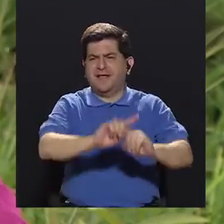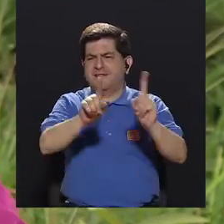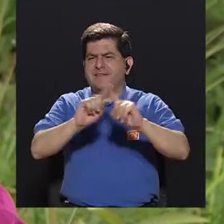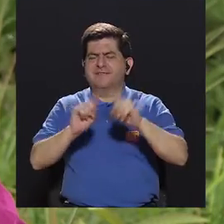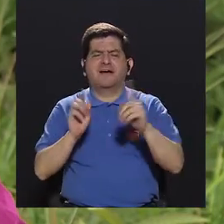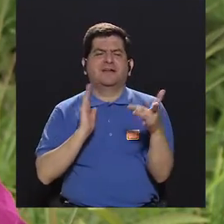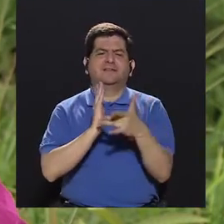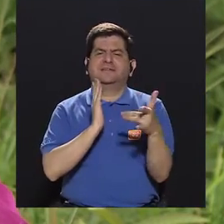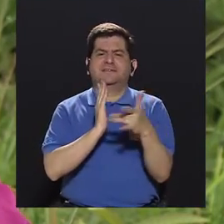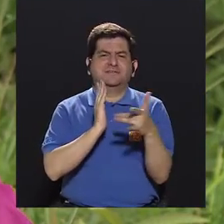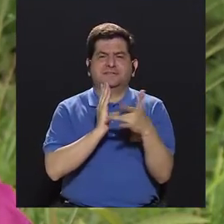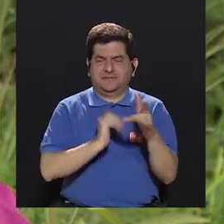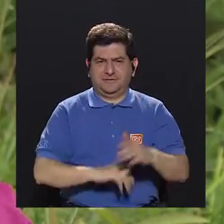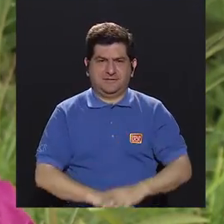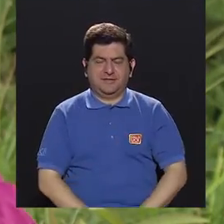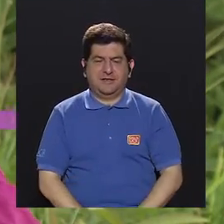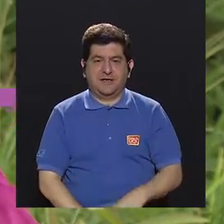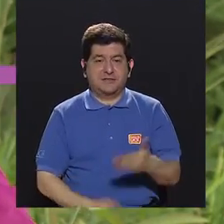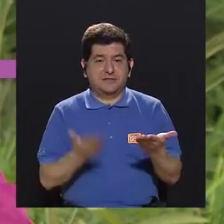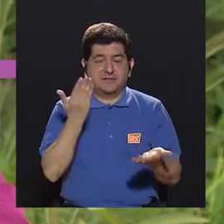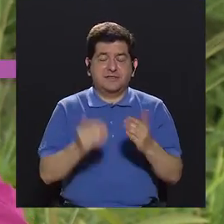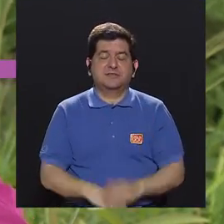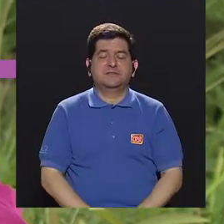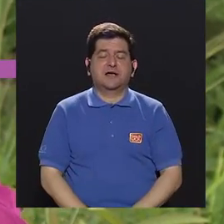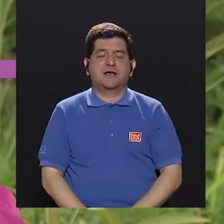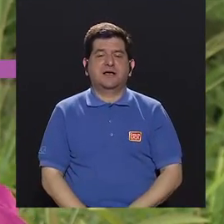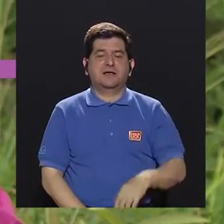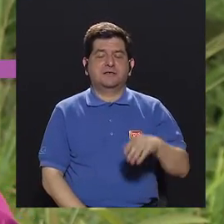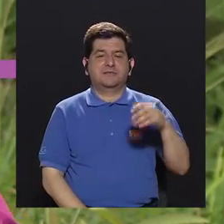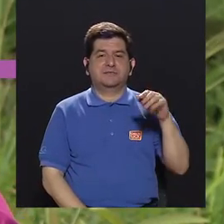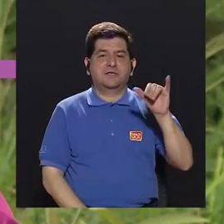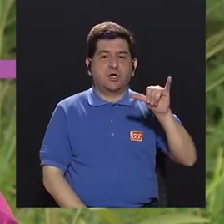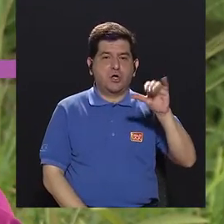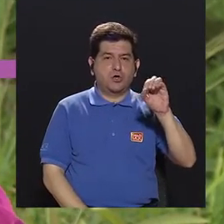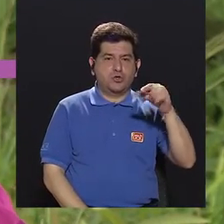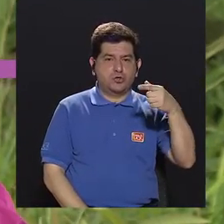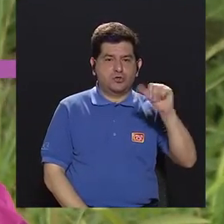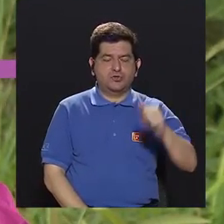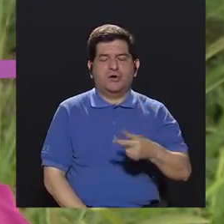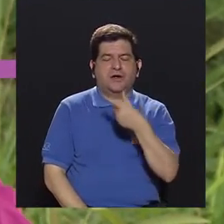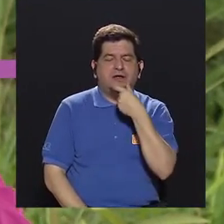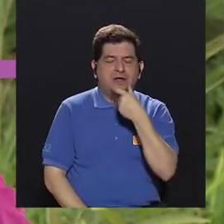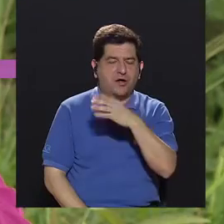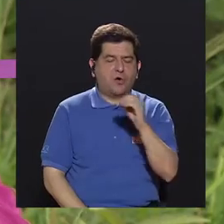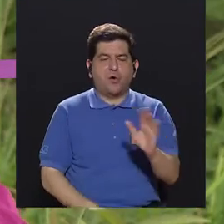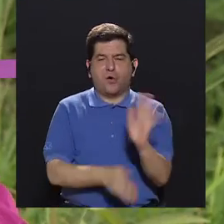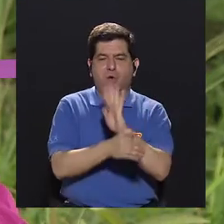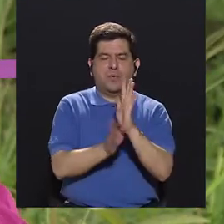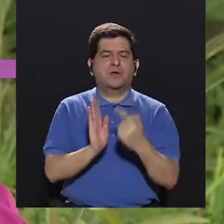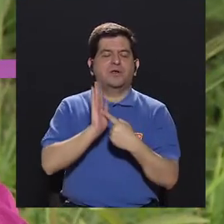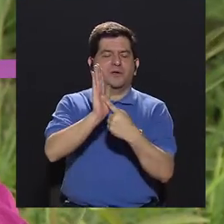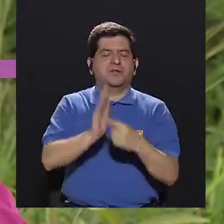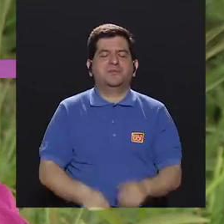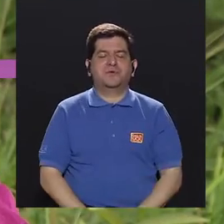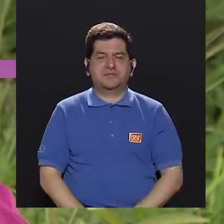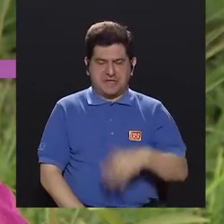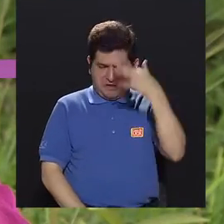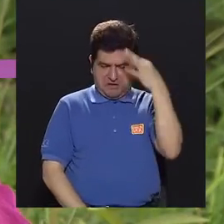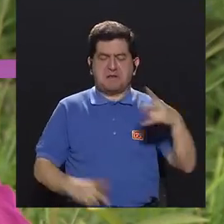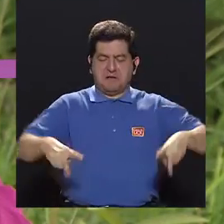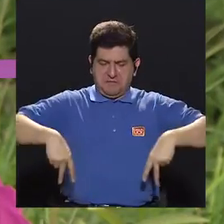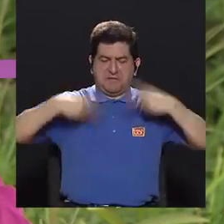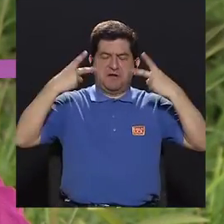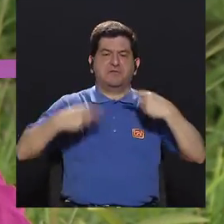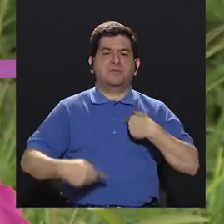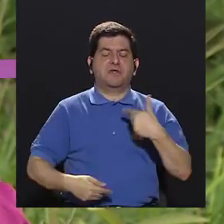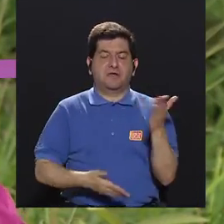montón de técnicas llenarme de yoga de la risa poner películas que me hagan creer en la vida estoy